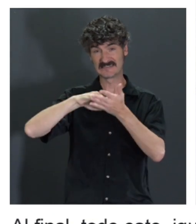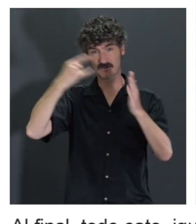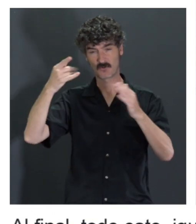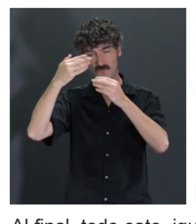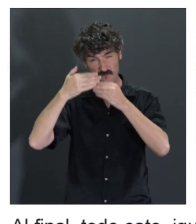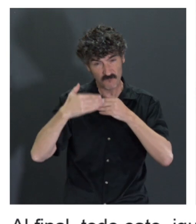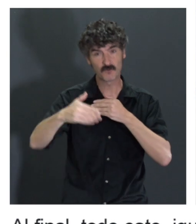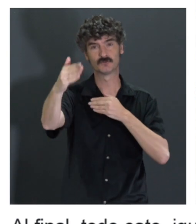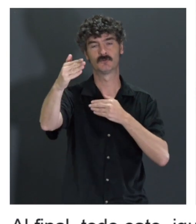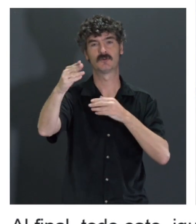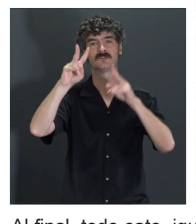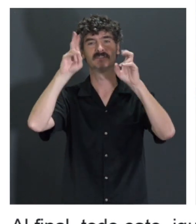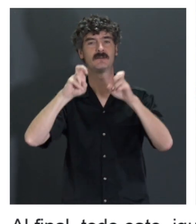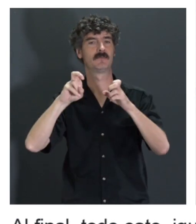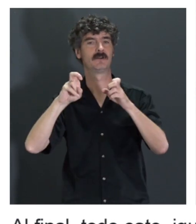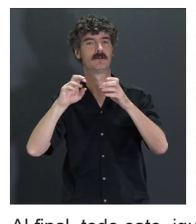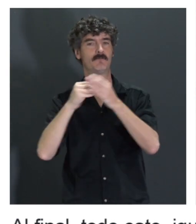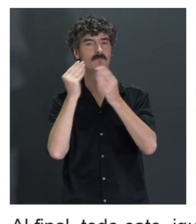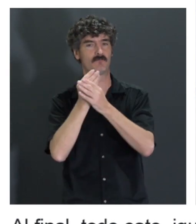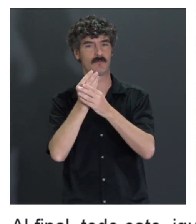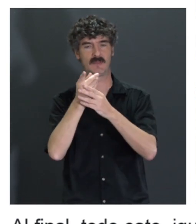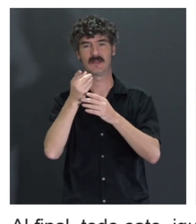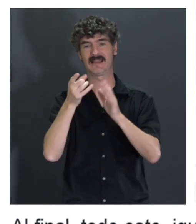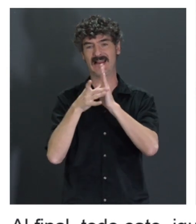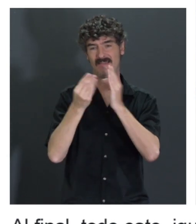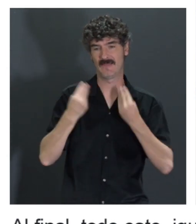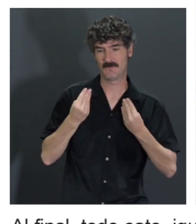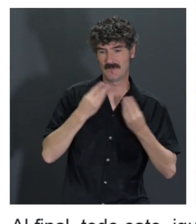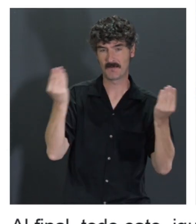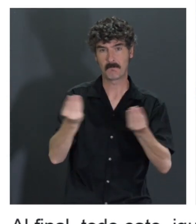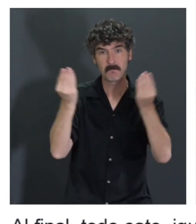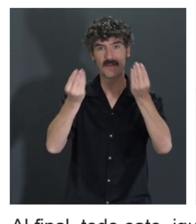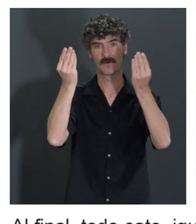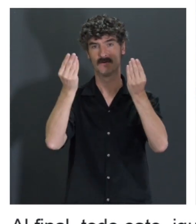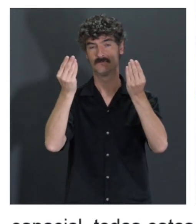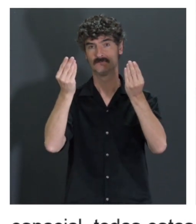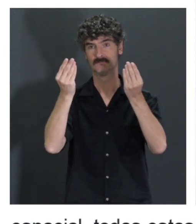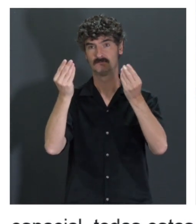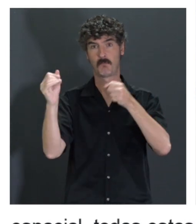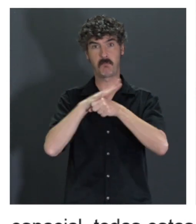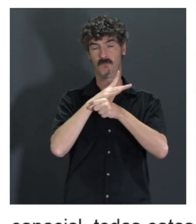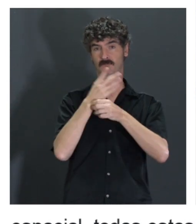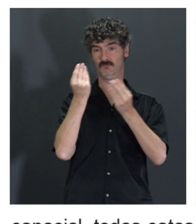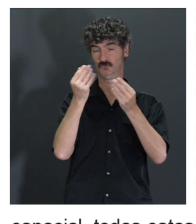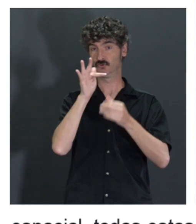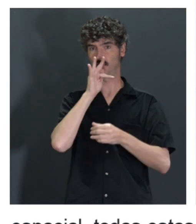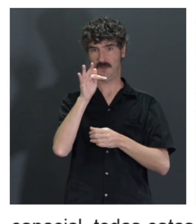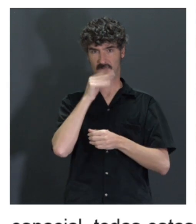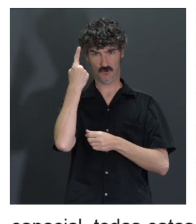futuro a nivel de productividad, nivel de mejora de la calidad de vida, a nivel de mil impactos que todavía no somos capaces de